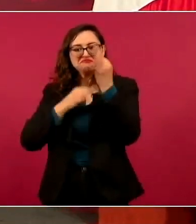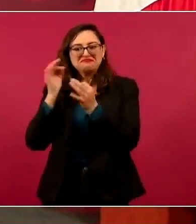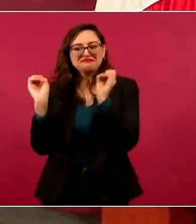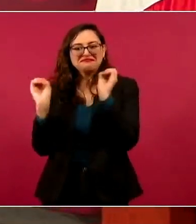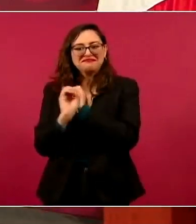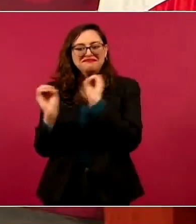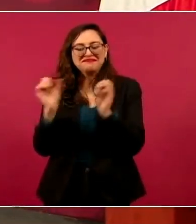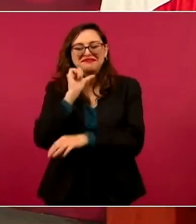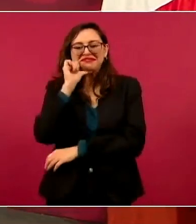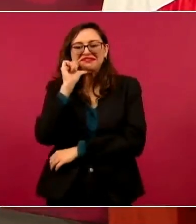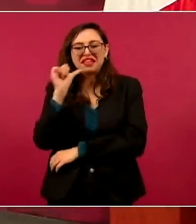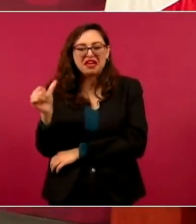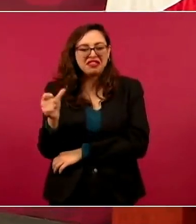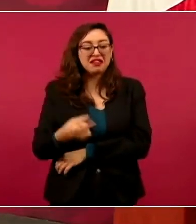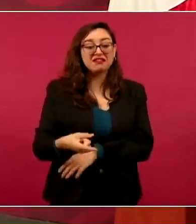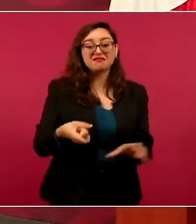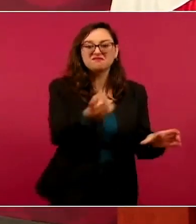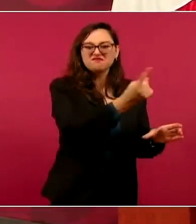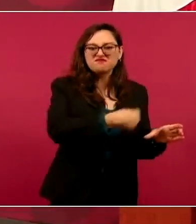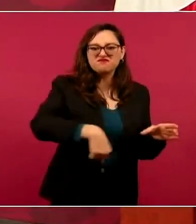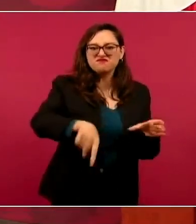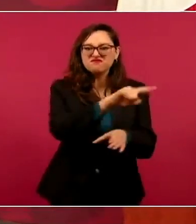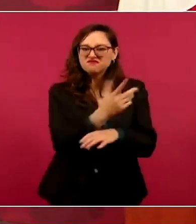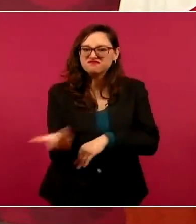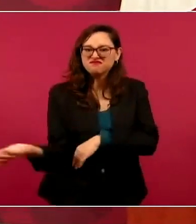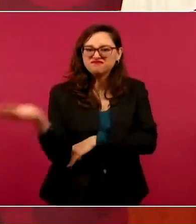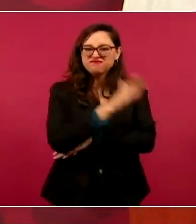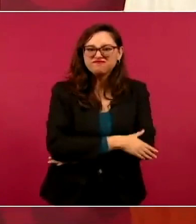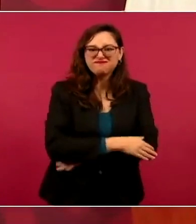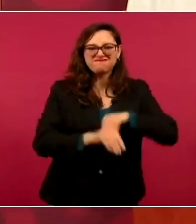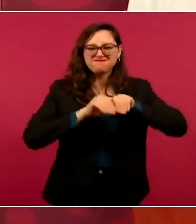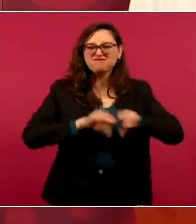significa en una campaña.